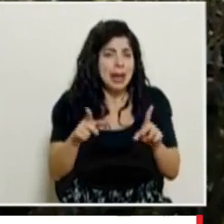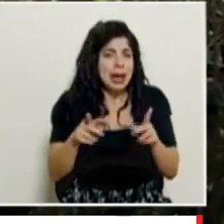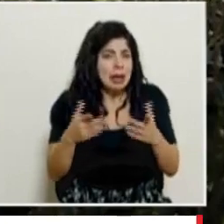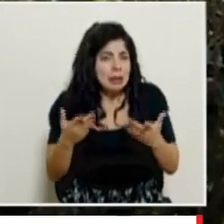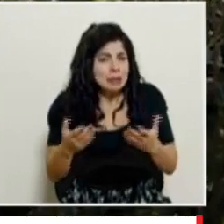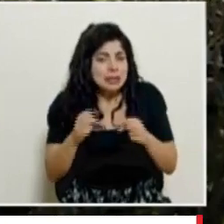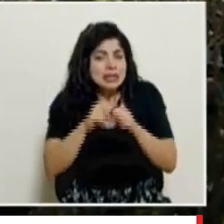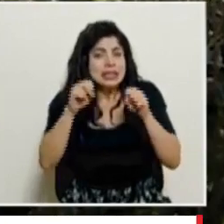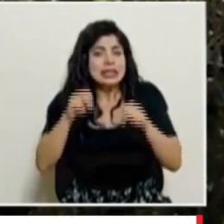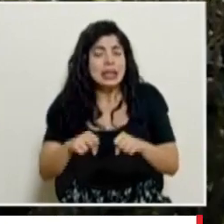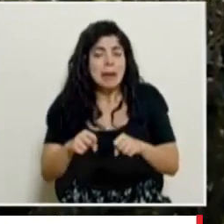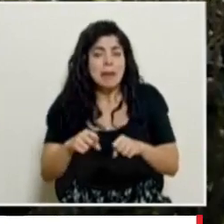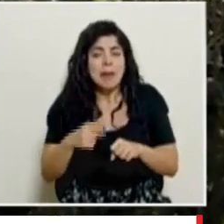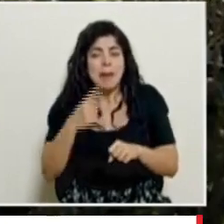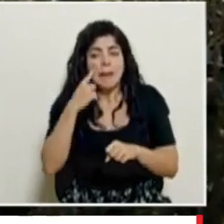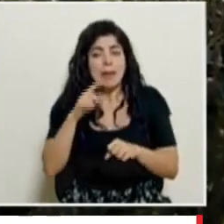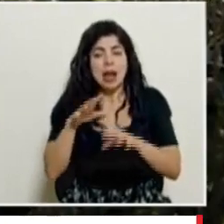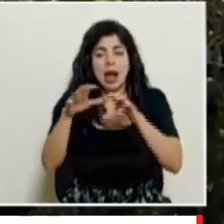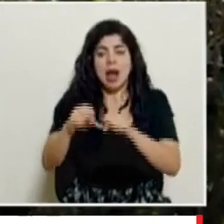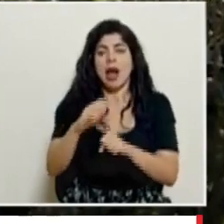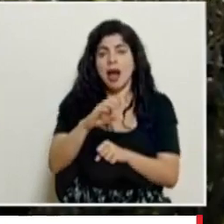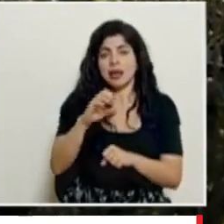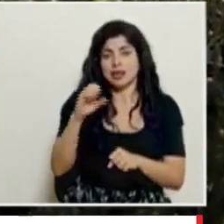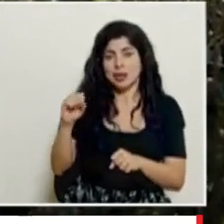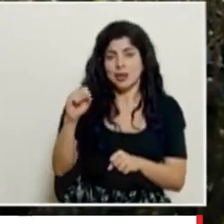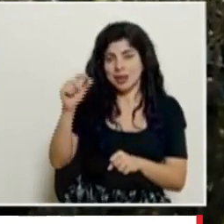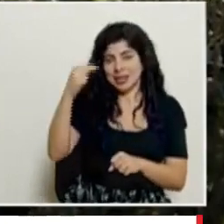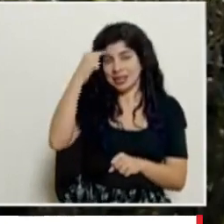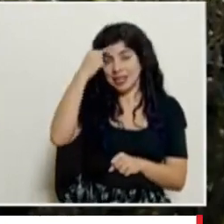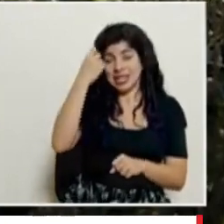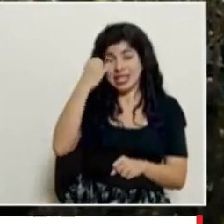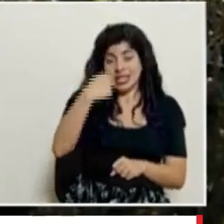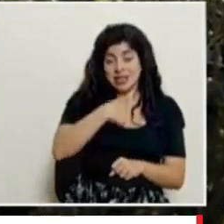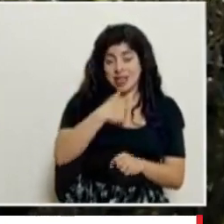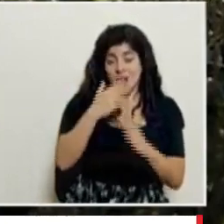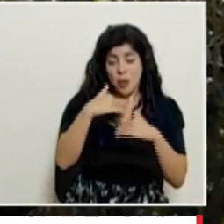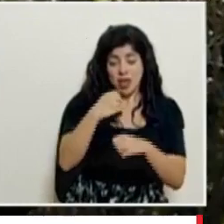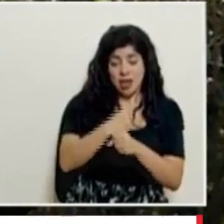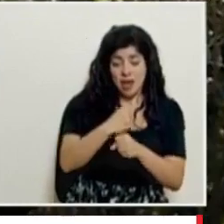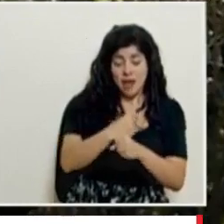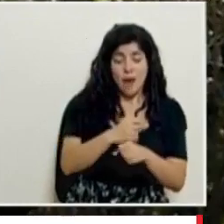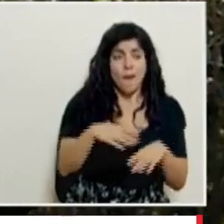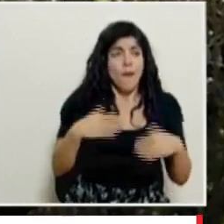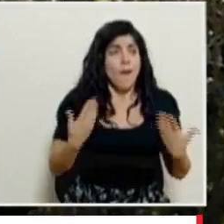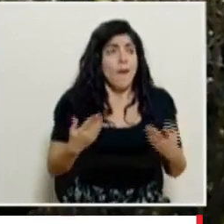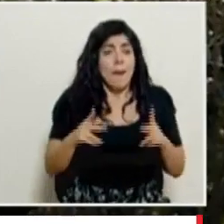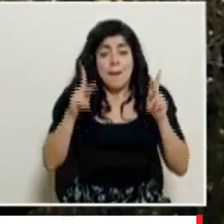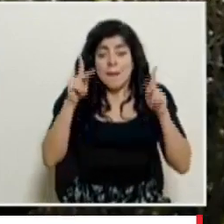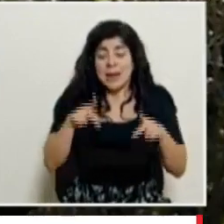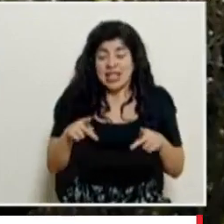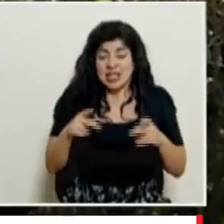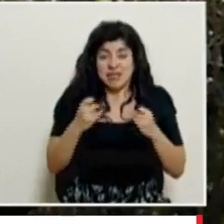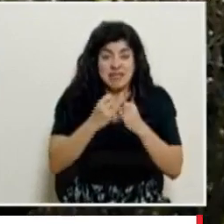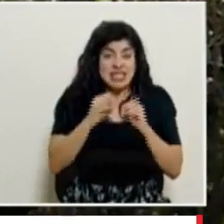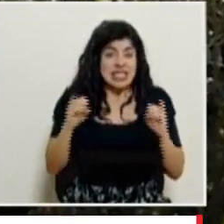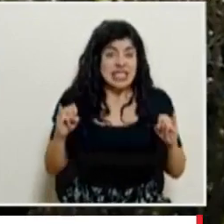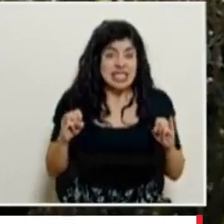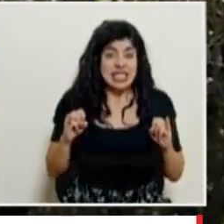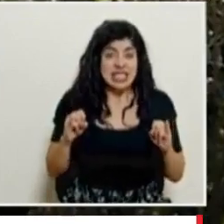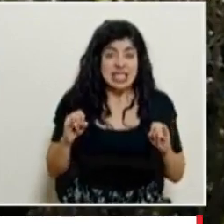por ejemplo de asegurarse por medio del estado que es cuando la gente no está con trabajo o es una persona sin una condición